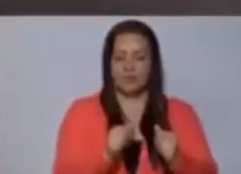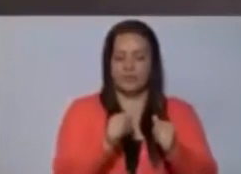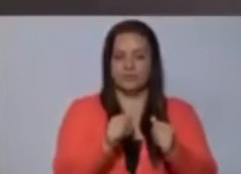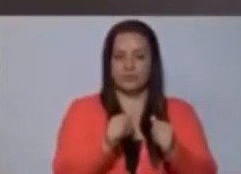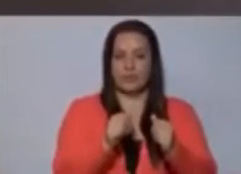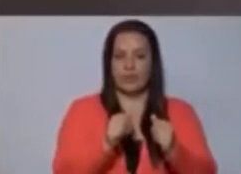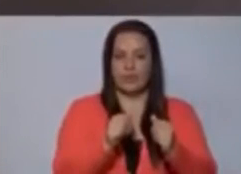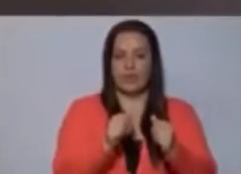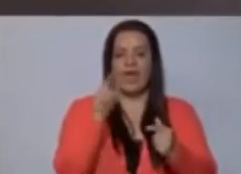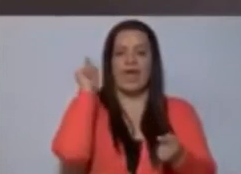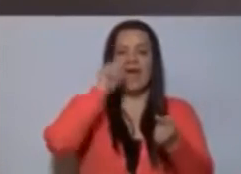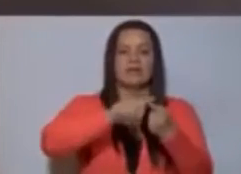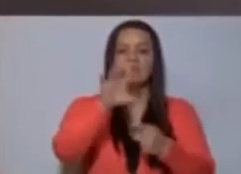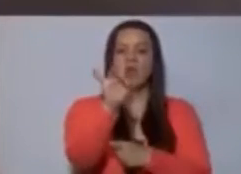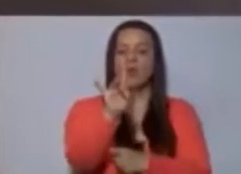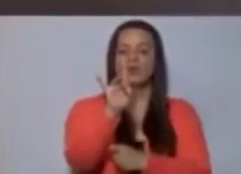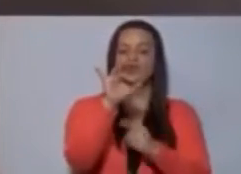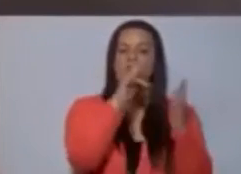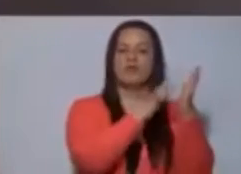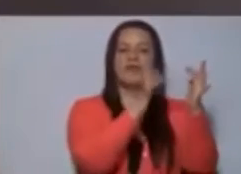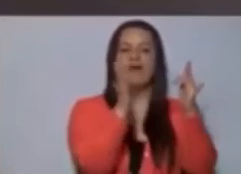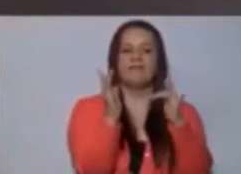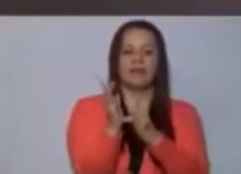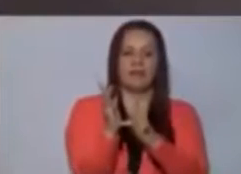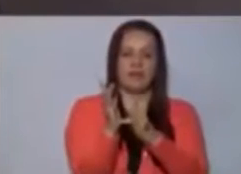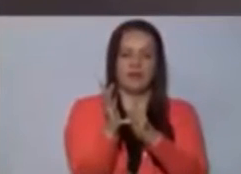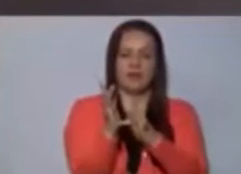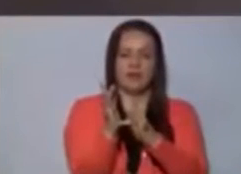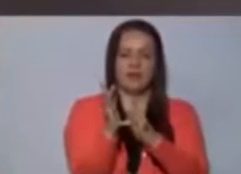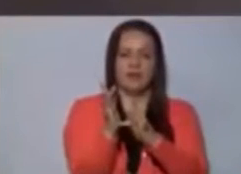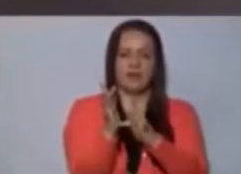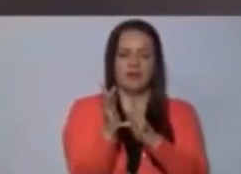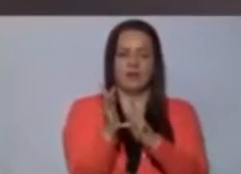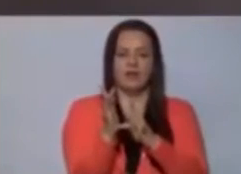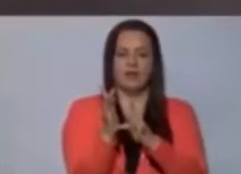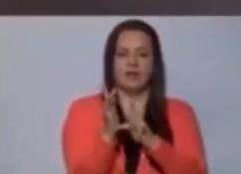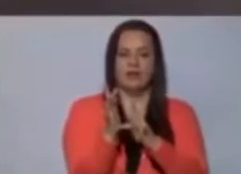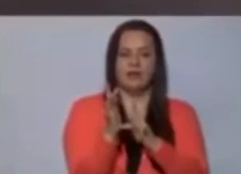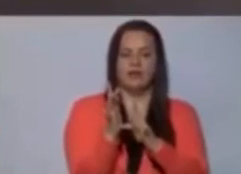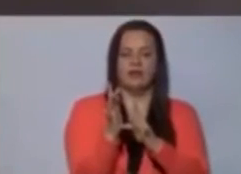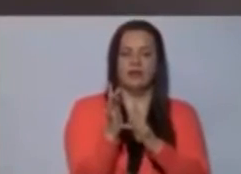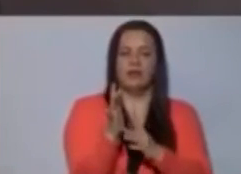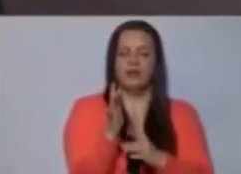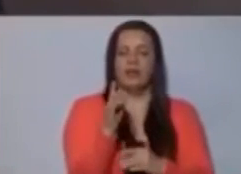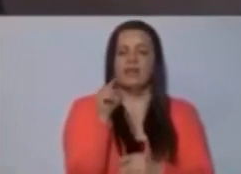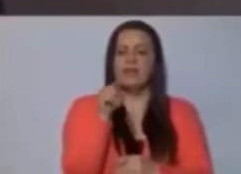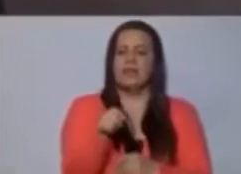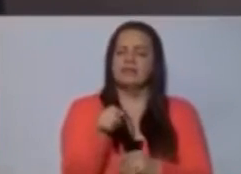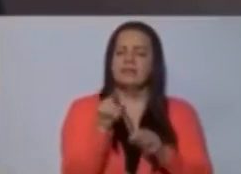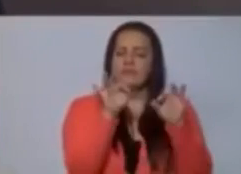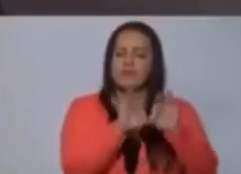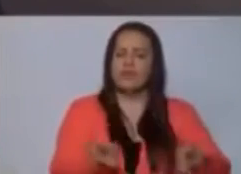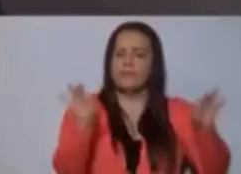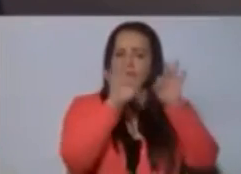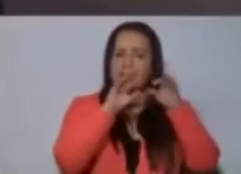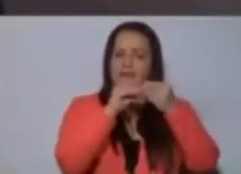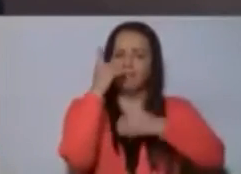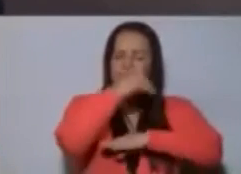hasta el 8 de abril. Es fundamental que las fechas queden